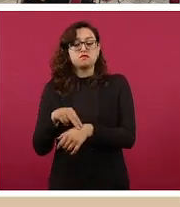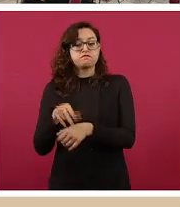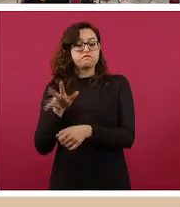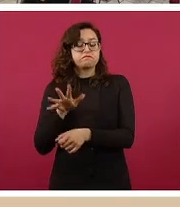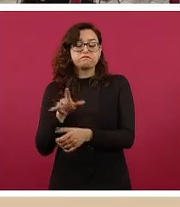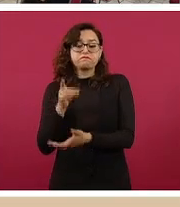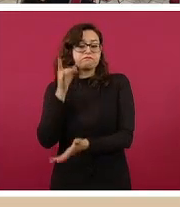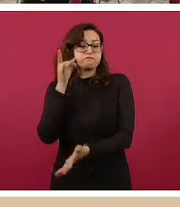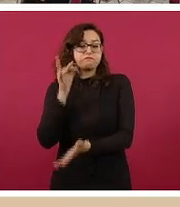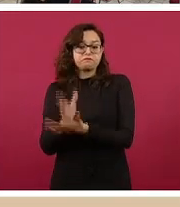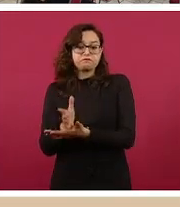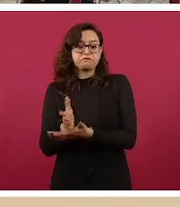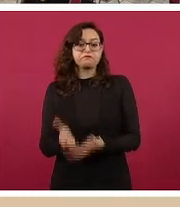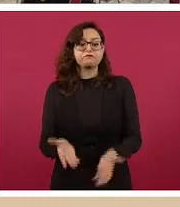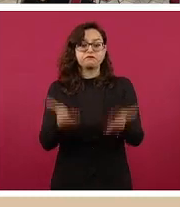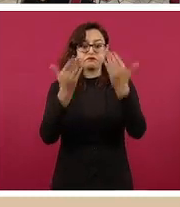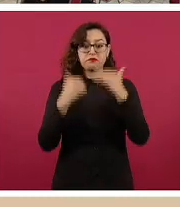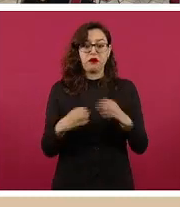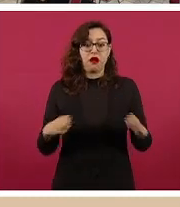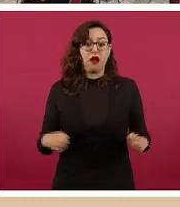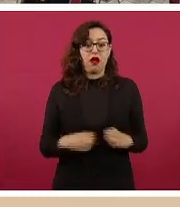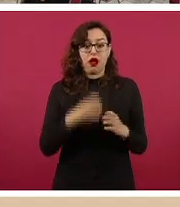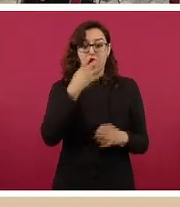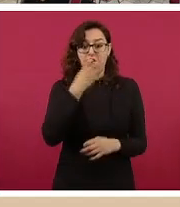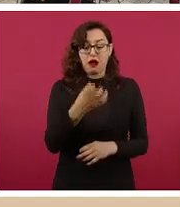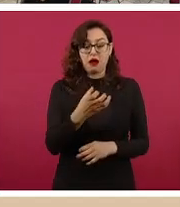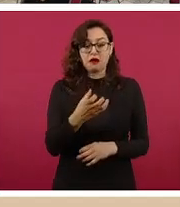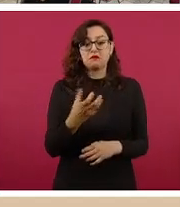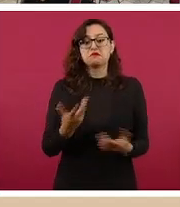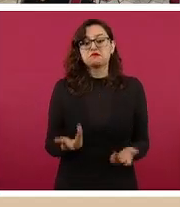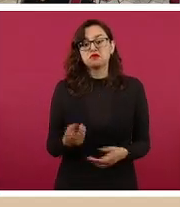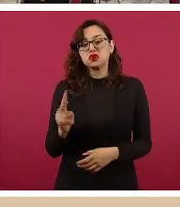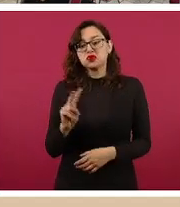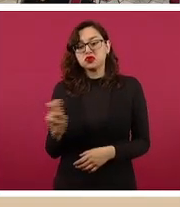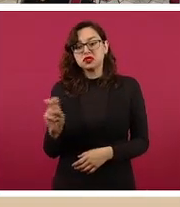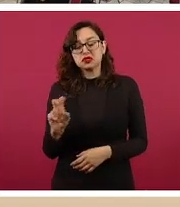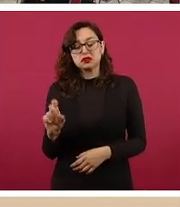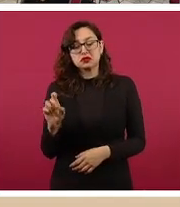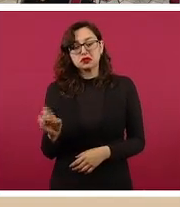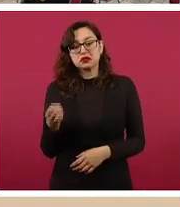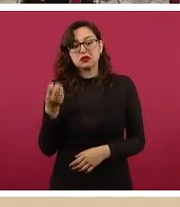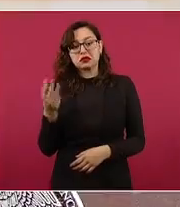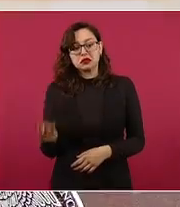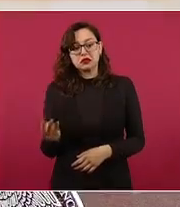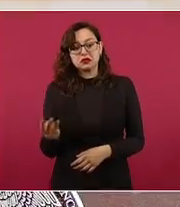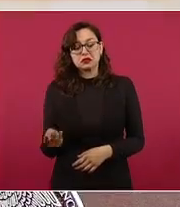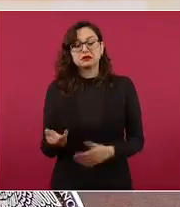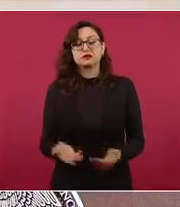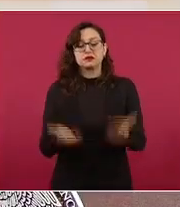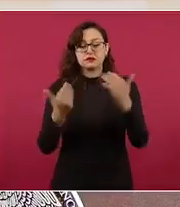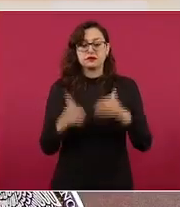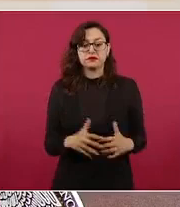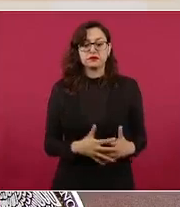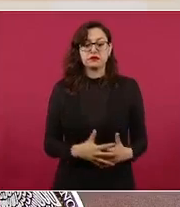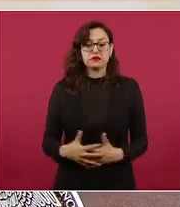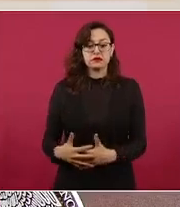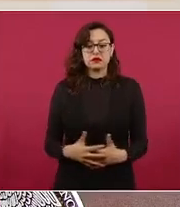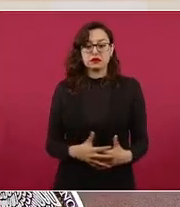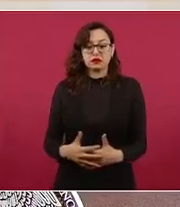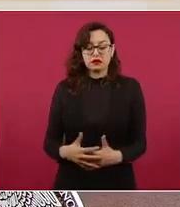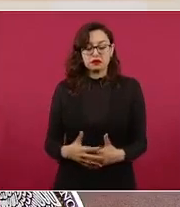-quirúrgicas el 13 por ciento, ginecología y obstetricia, bueno, cerca de una tercera parte,